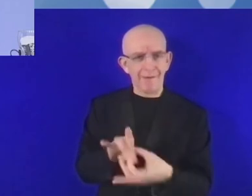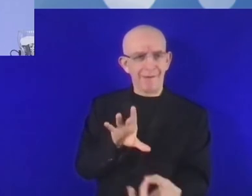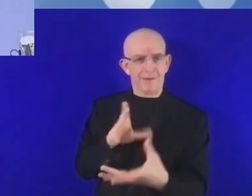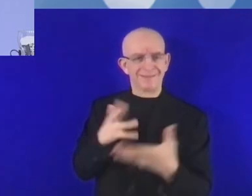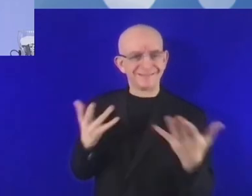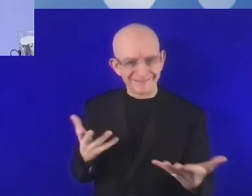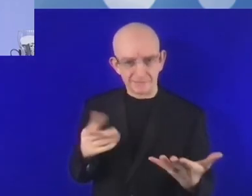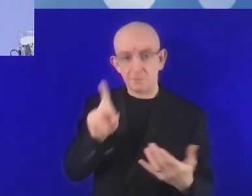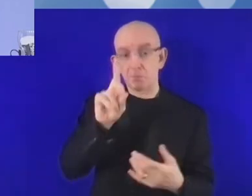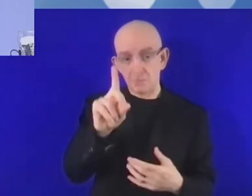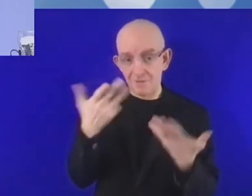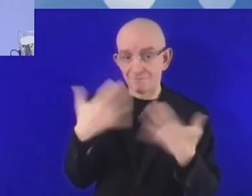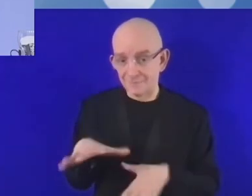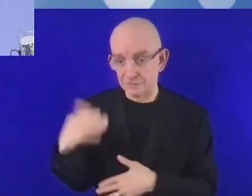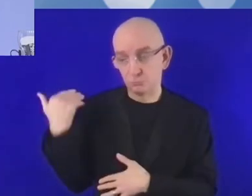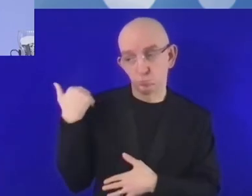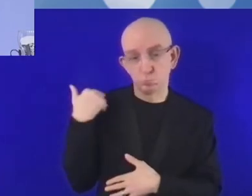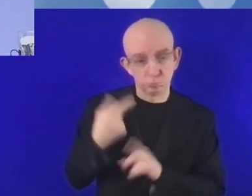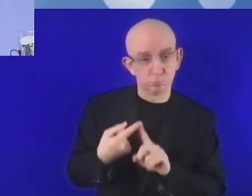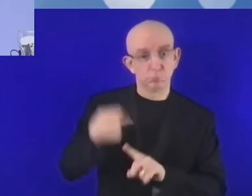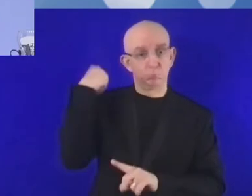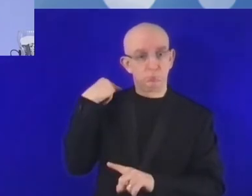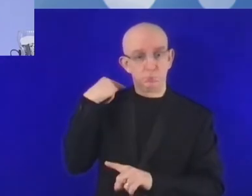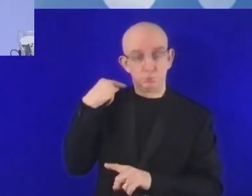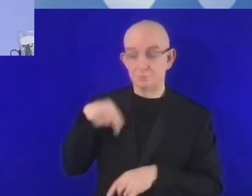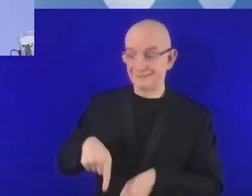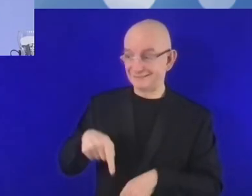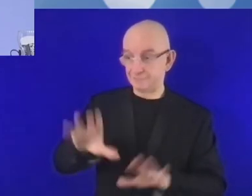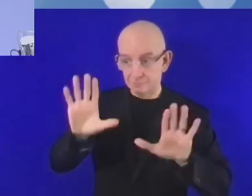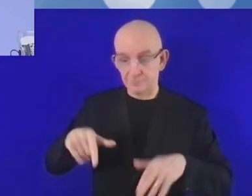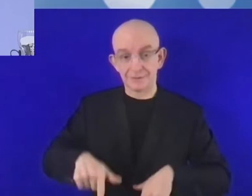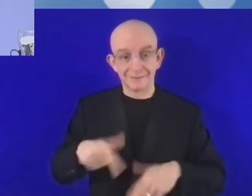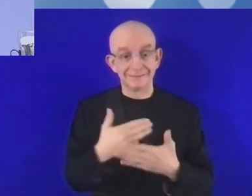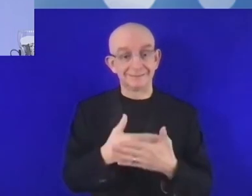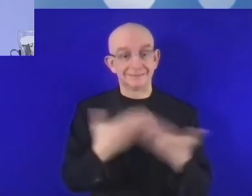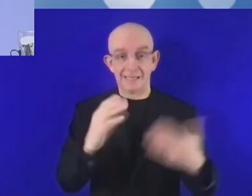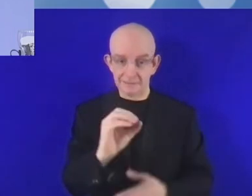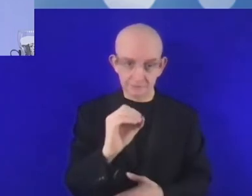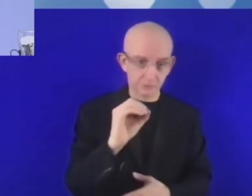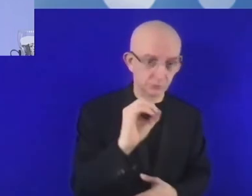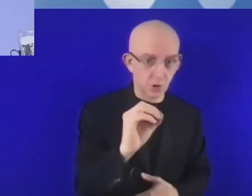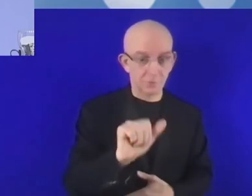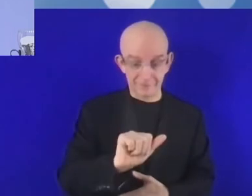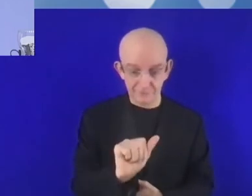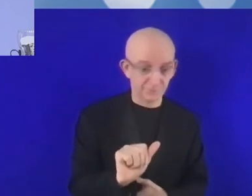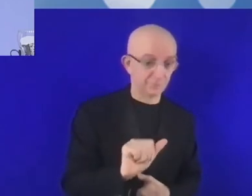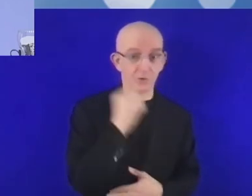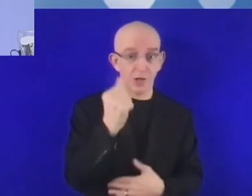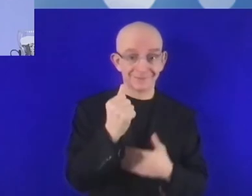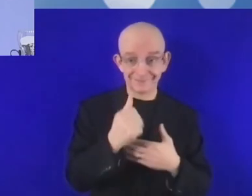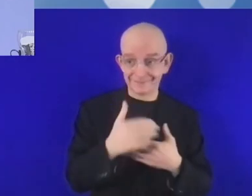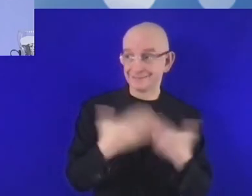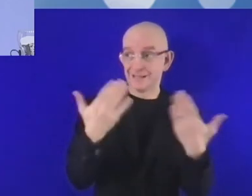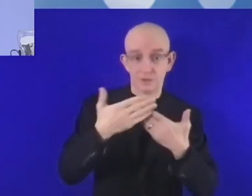personas que en el futuro podrán abrir sus empresas y con más audacia van a actuar en Internet. Por tanto,